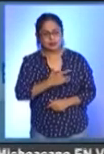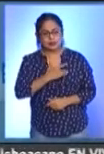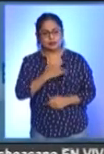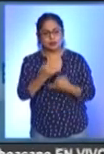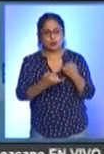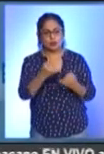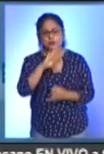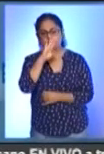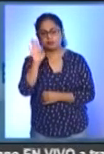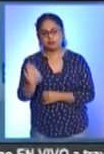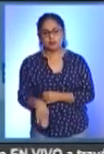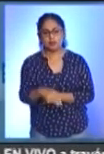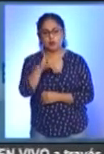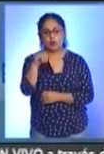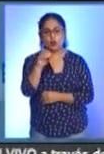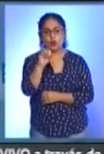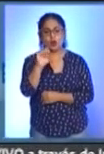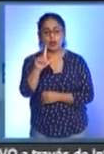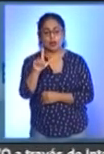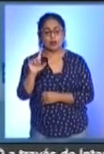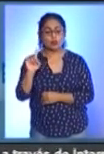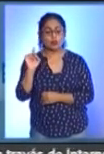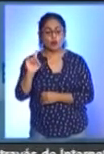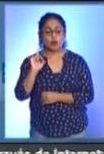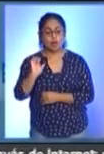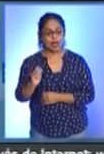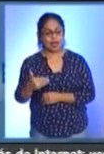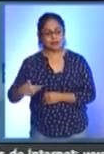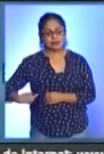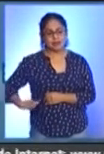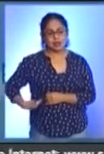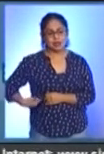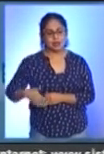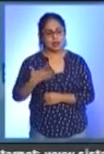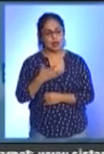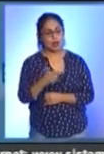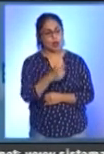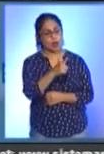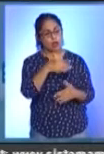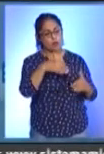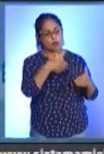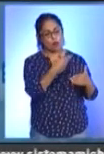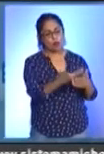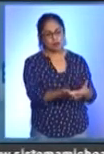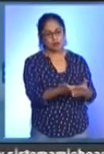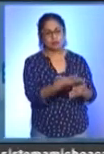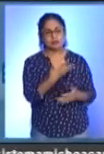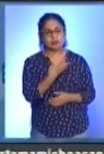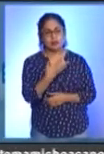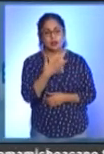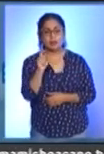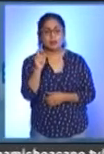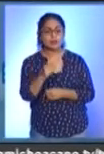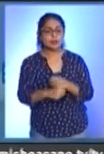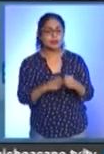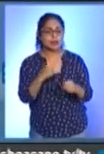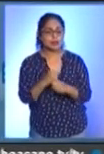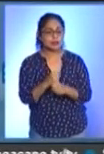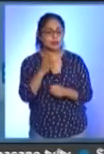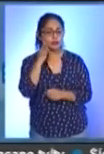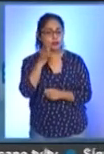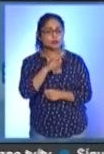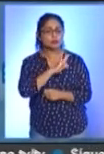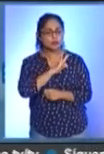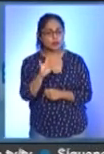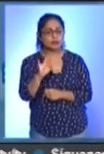Joel Galván, quien este domingo perdió la vida en un accidente en una presa de la región de Guanajuato. A la edad de 20 años y con un gran futuro en el fútbol profesional, el